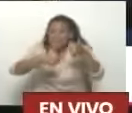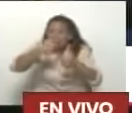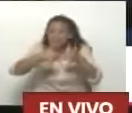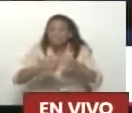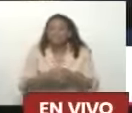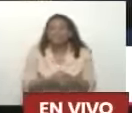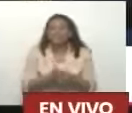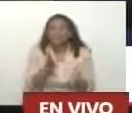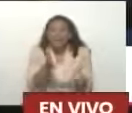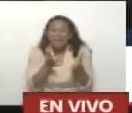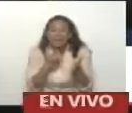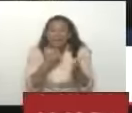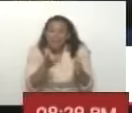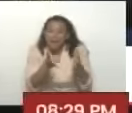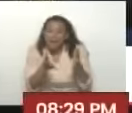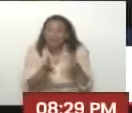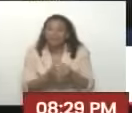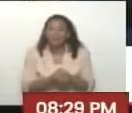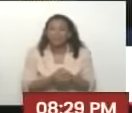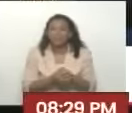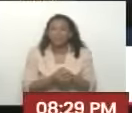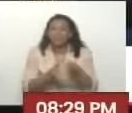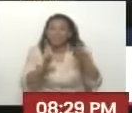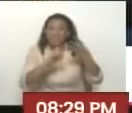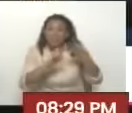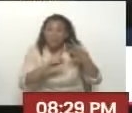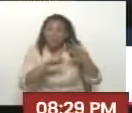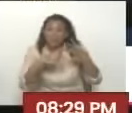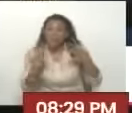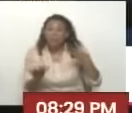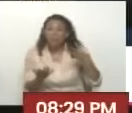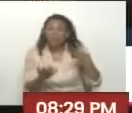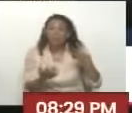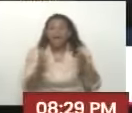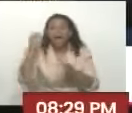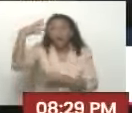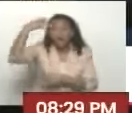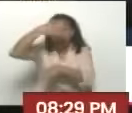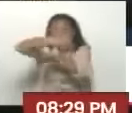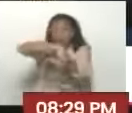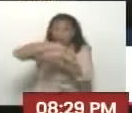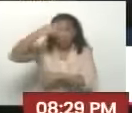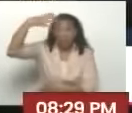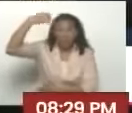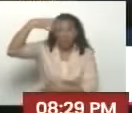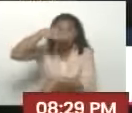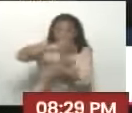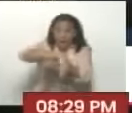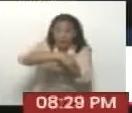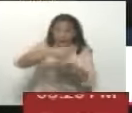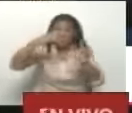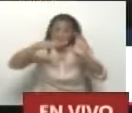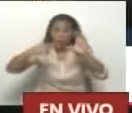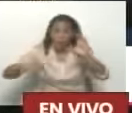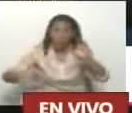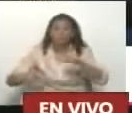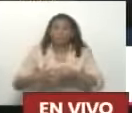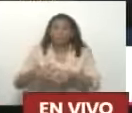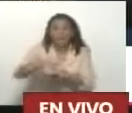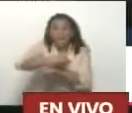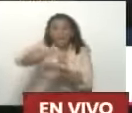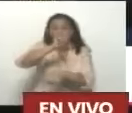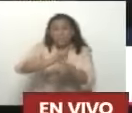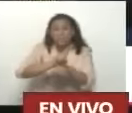Este Tercer lugar Alumbrado De la calle